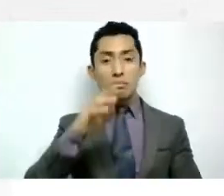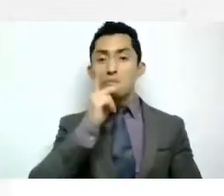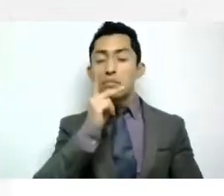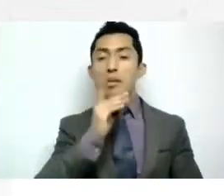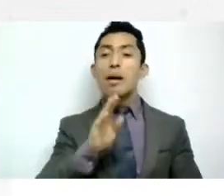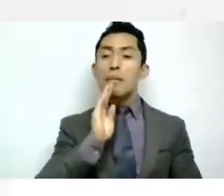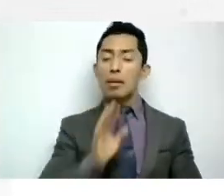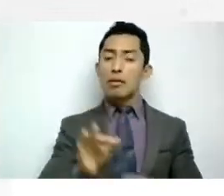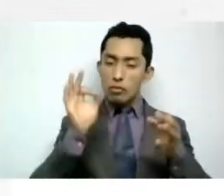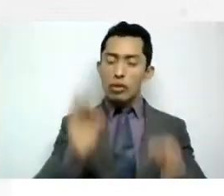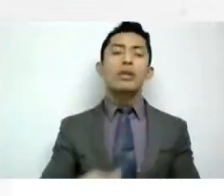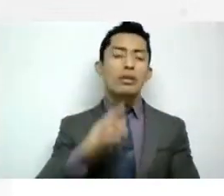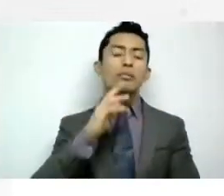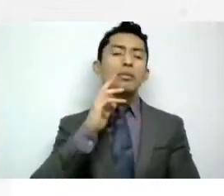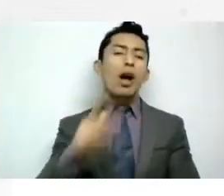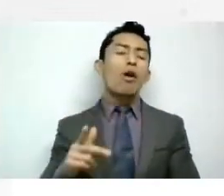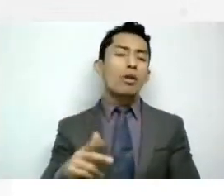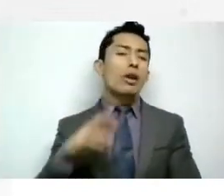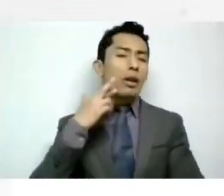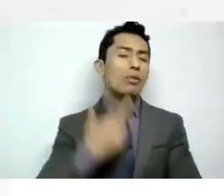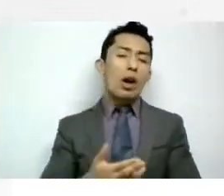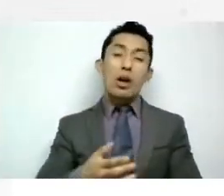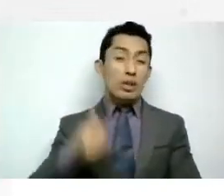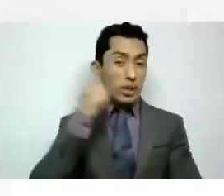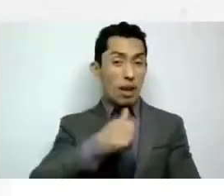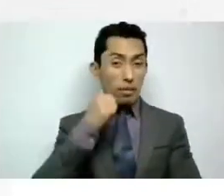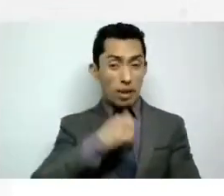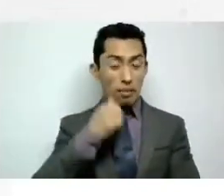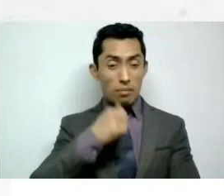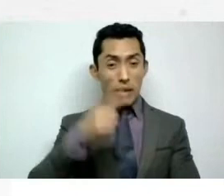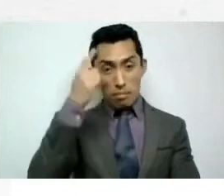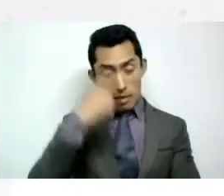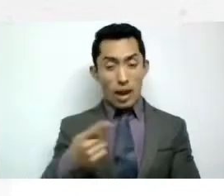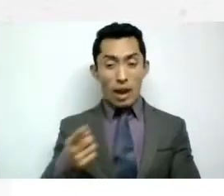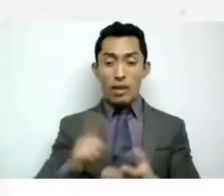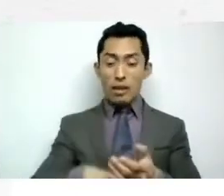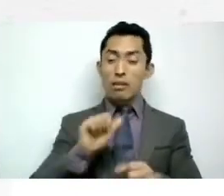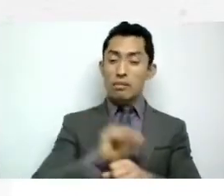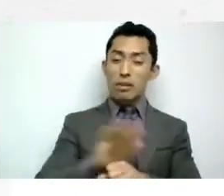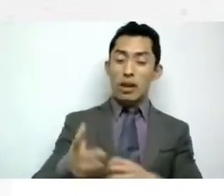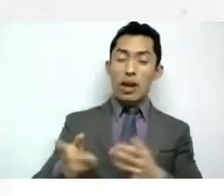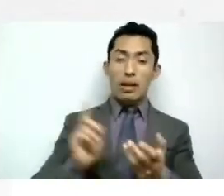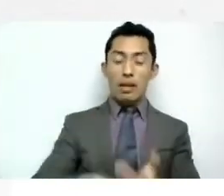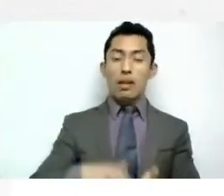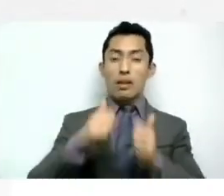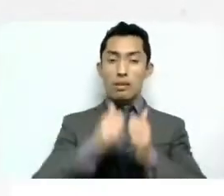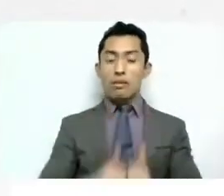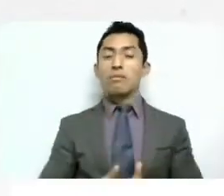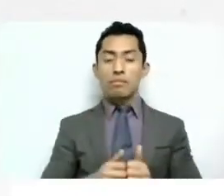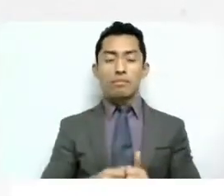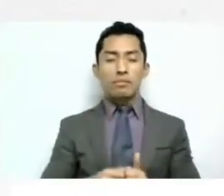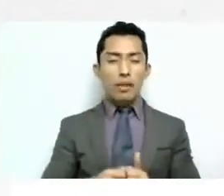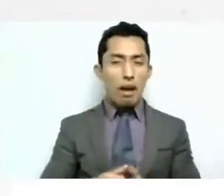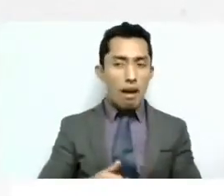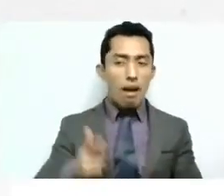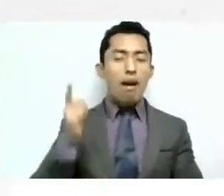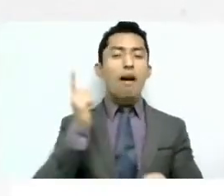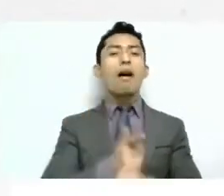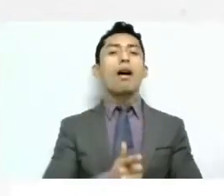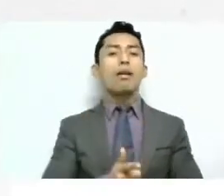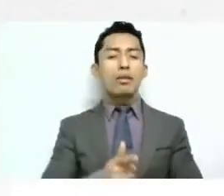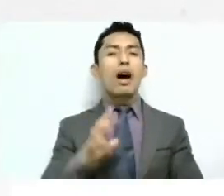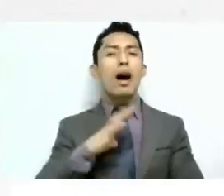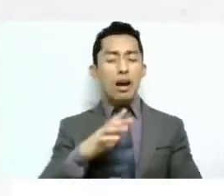incluso con esta situación de pandemia que estuvimos encerrados se pudo ver que existía mucha